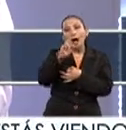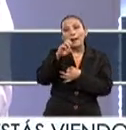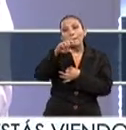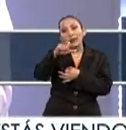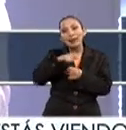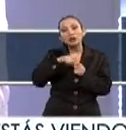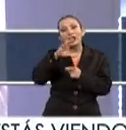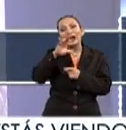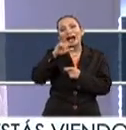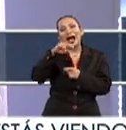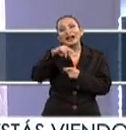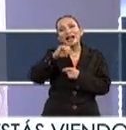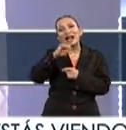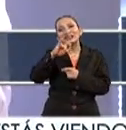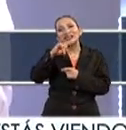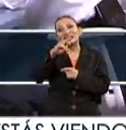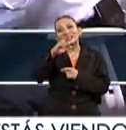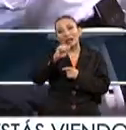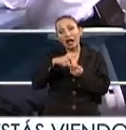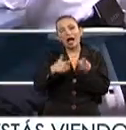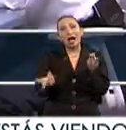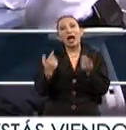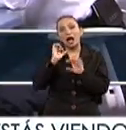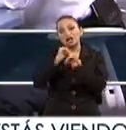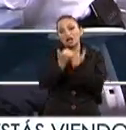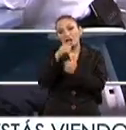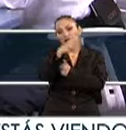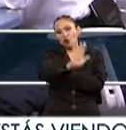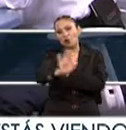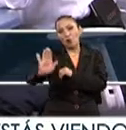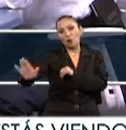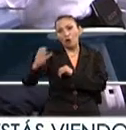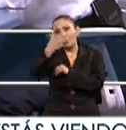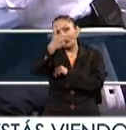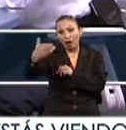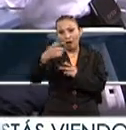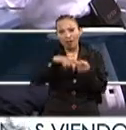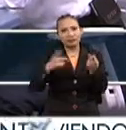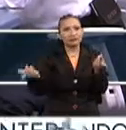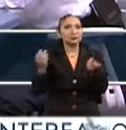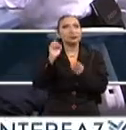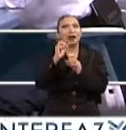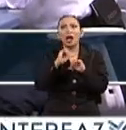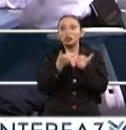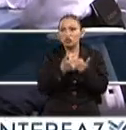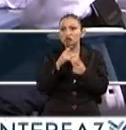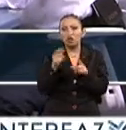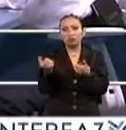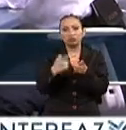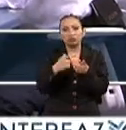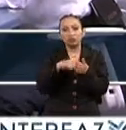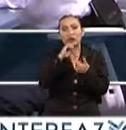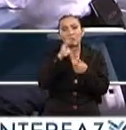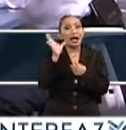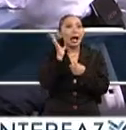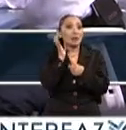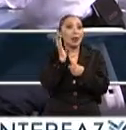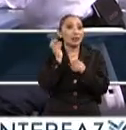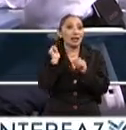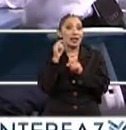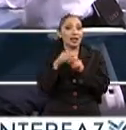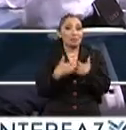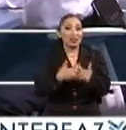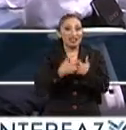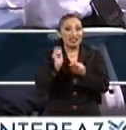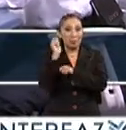la Canacintra, las asociaciones propiamente de hoteles, propiamente incluso las cámaras pesqueras,